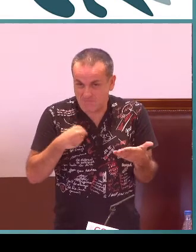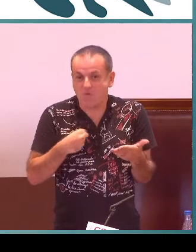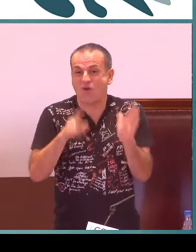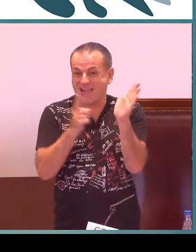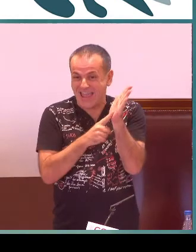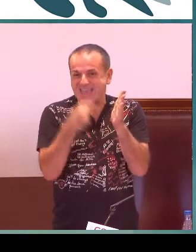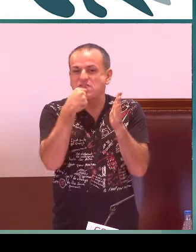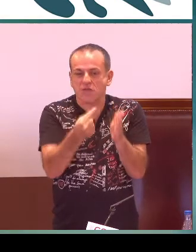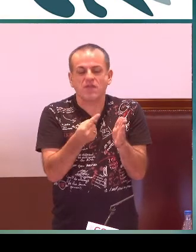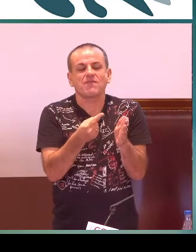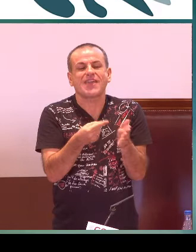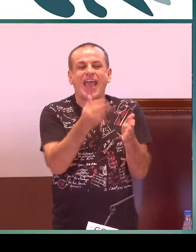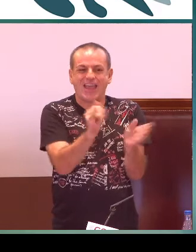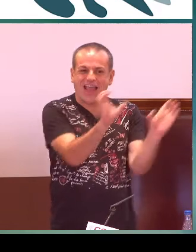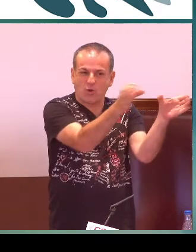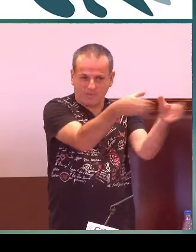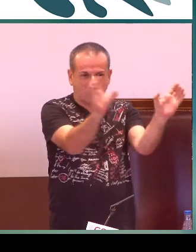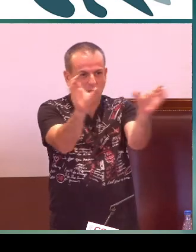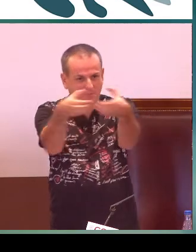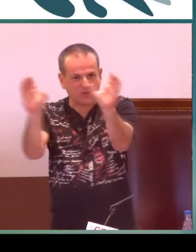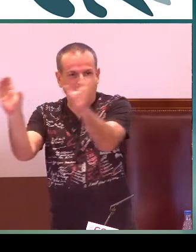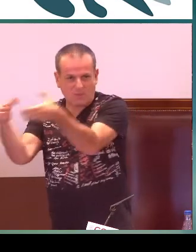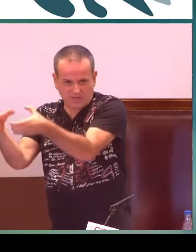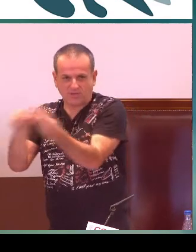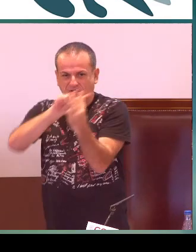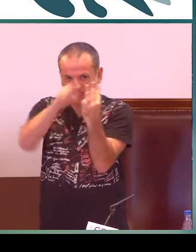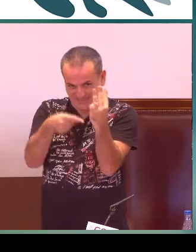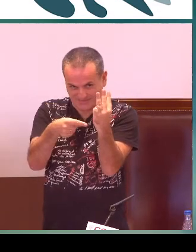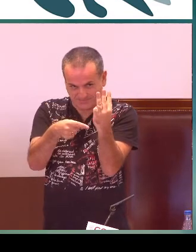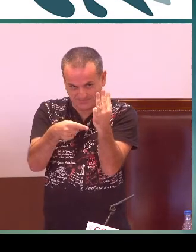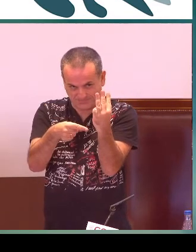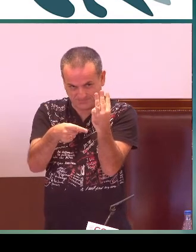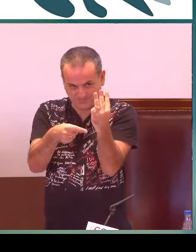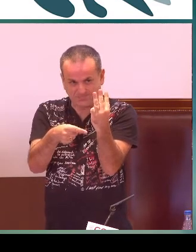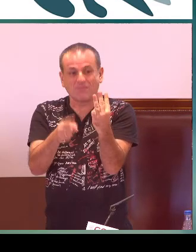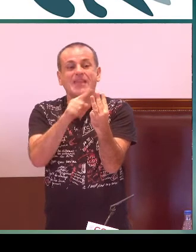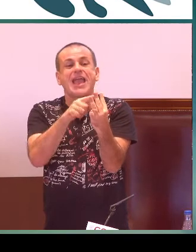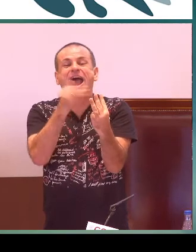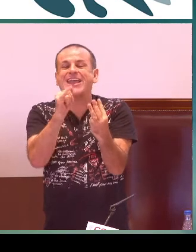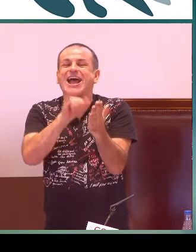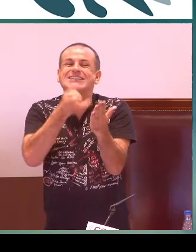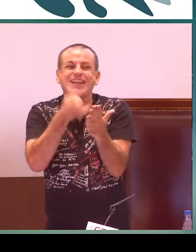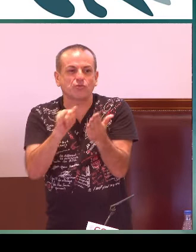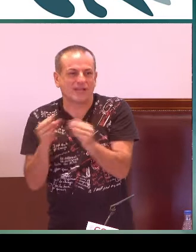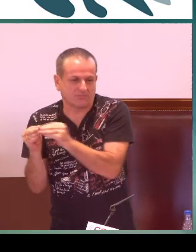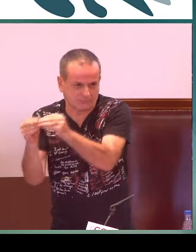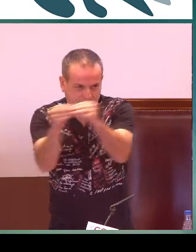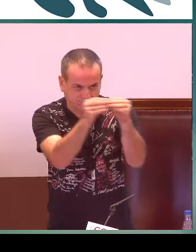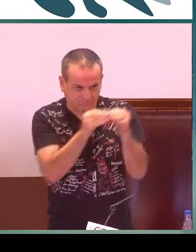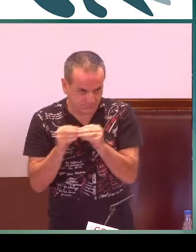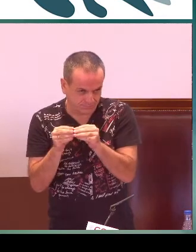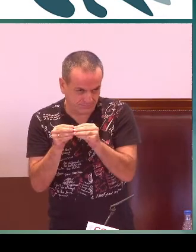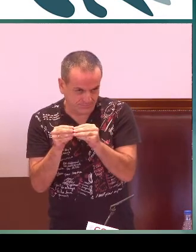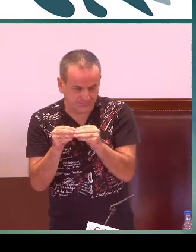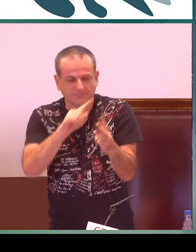por ejemplo, asignaturas que en la ley dice la forma de agruparse. Estas asignaturas son